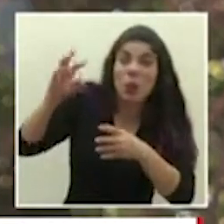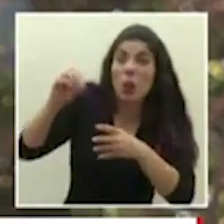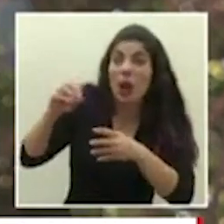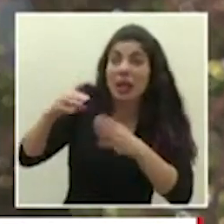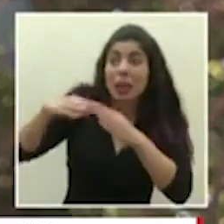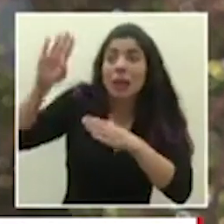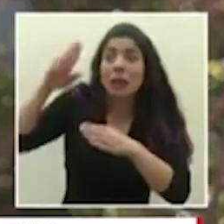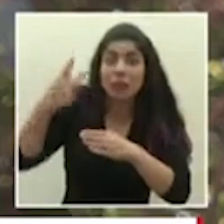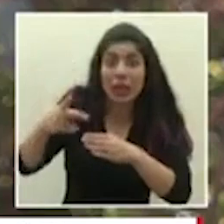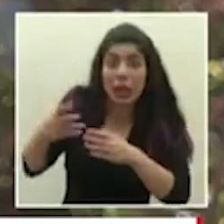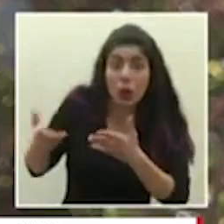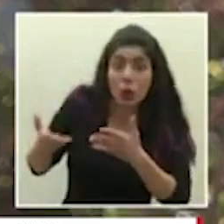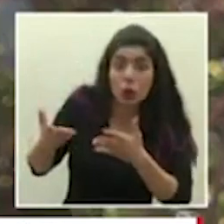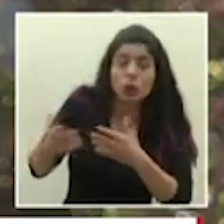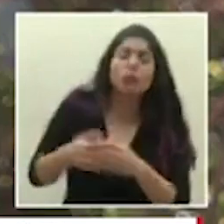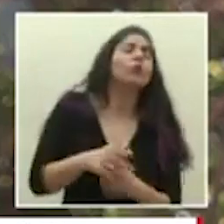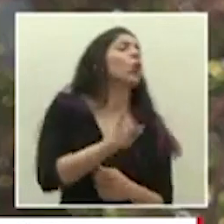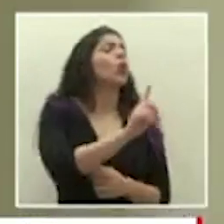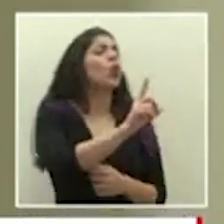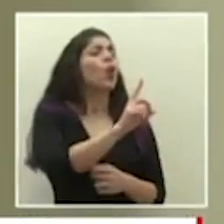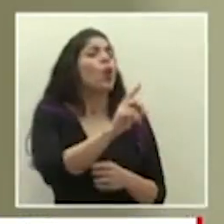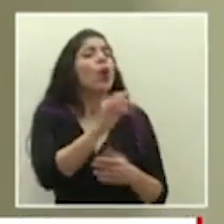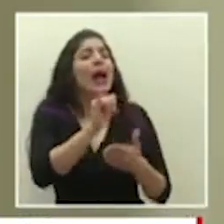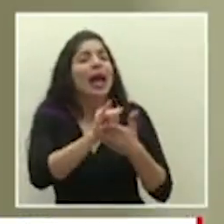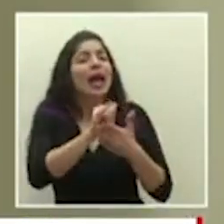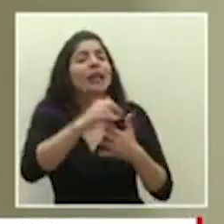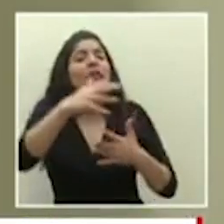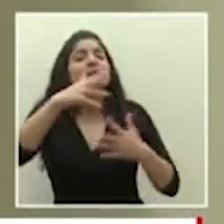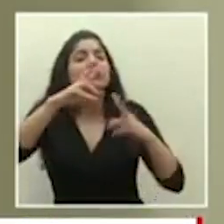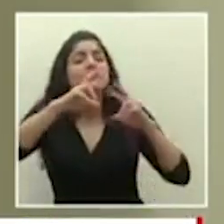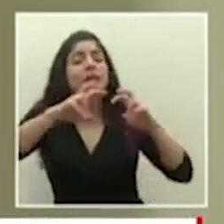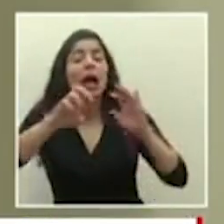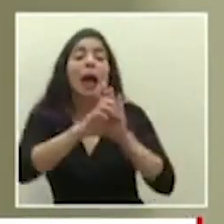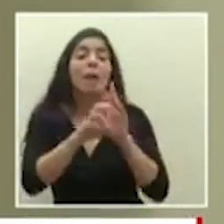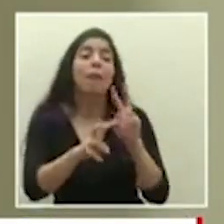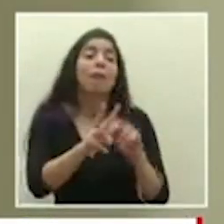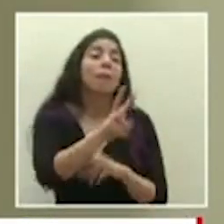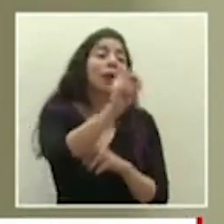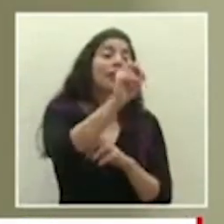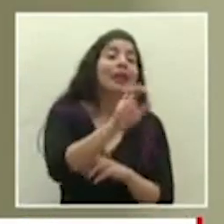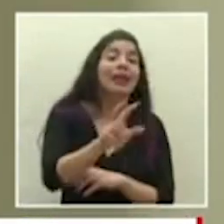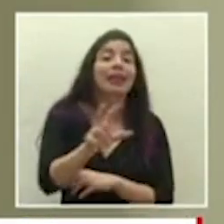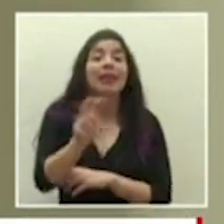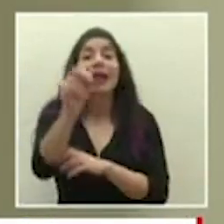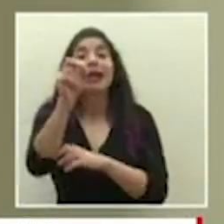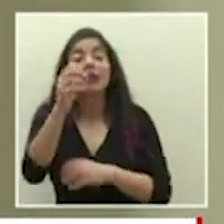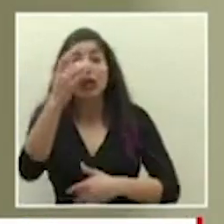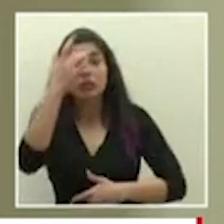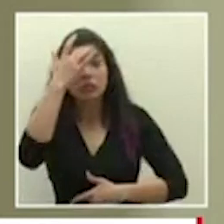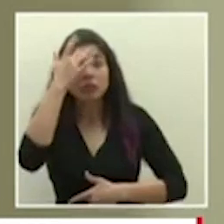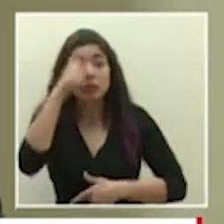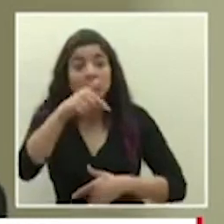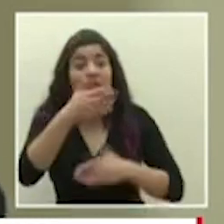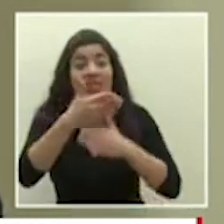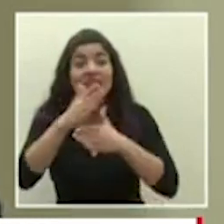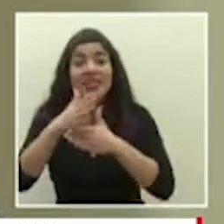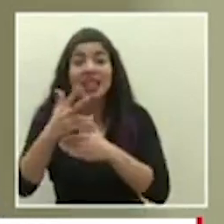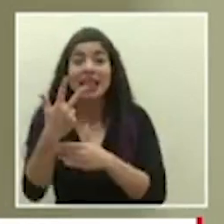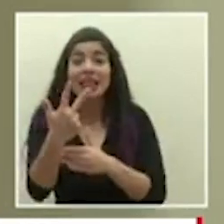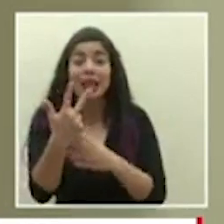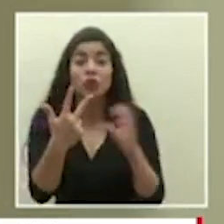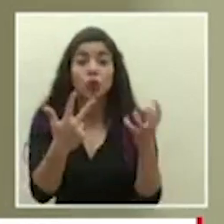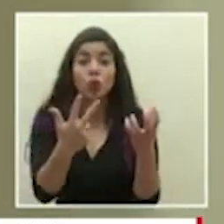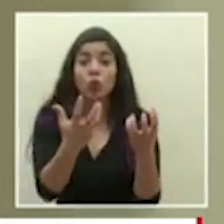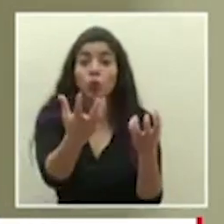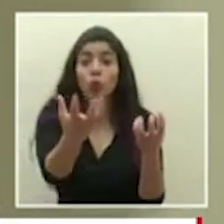superiores y por otro es justamente esa dinámica o sea si esos 20, 30 casos por ejemplo se reparten en tres clústeres que están